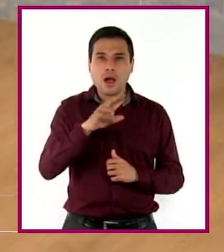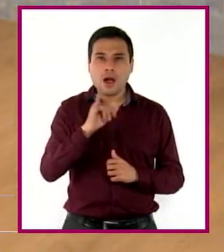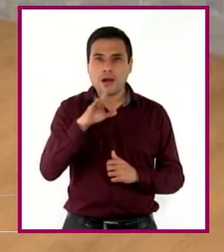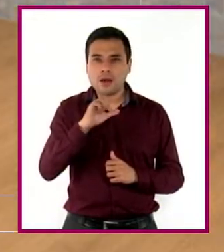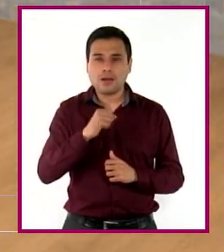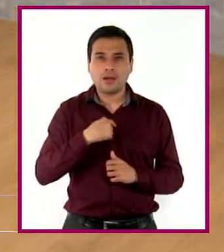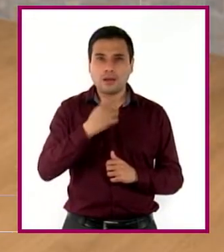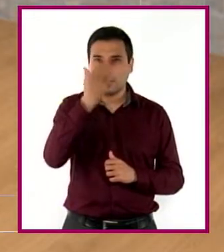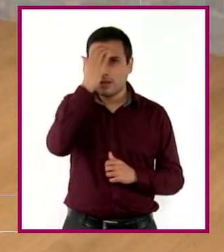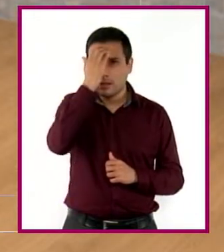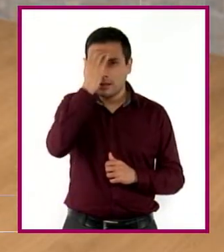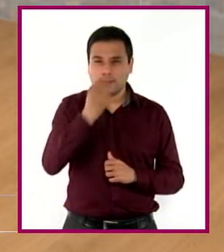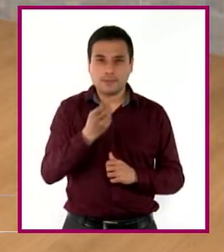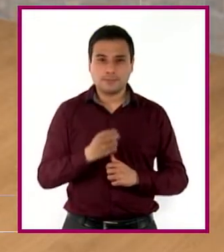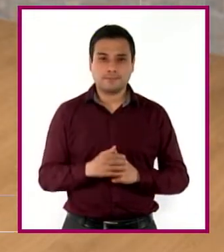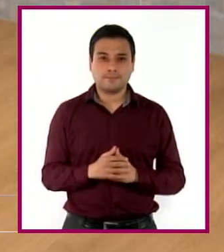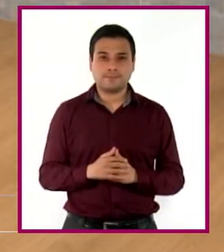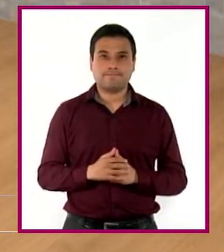Hola,